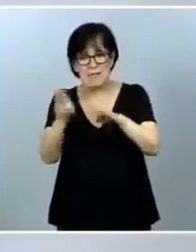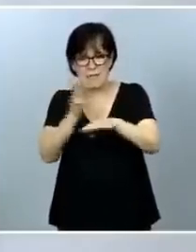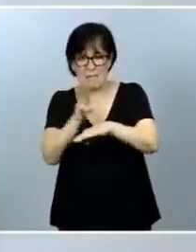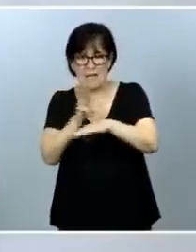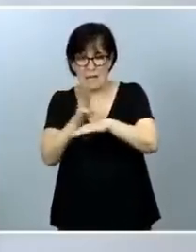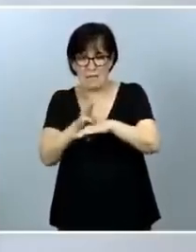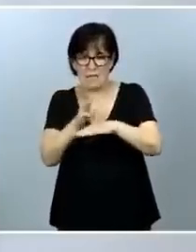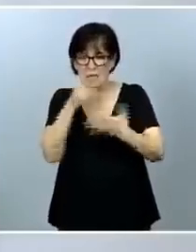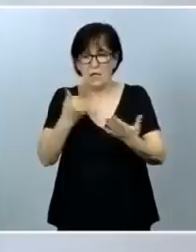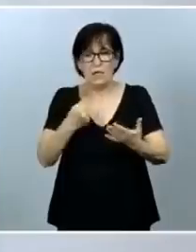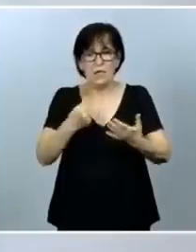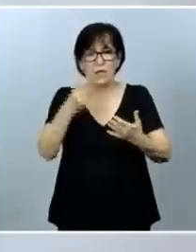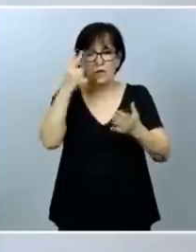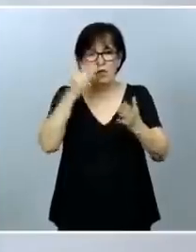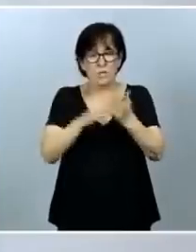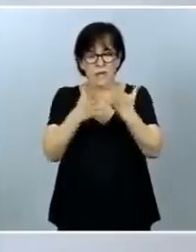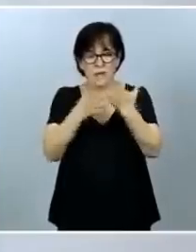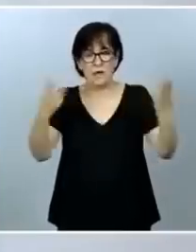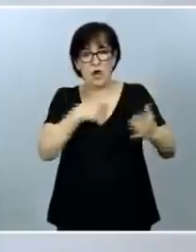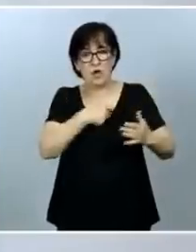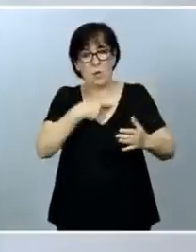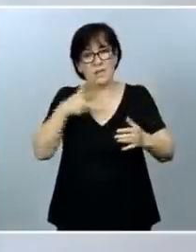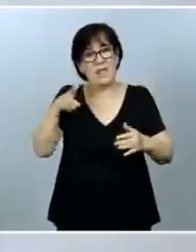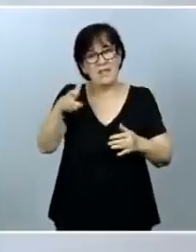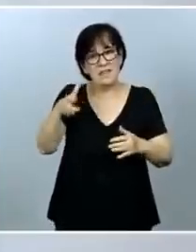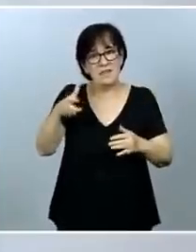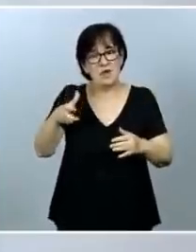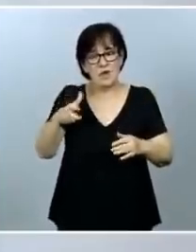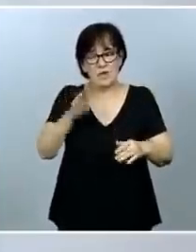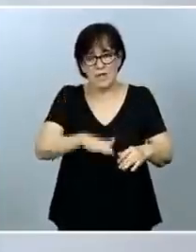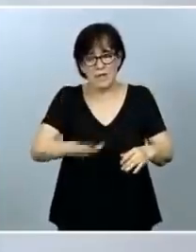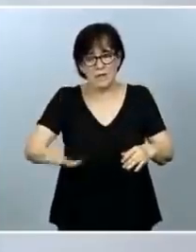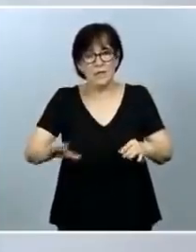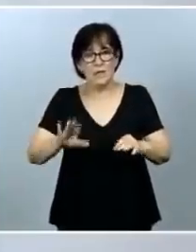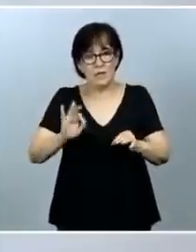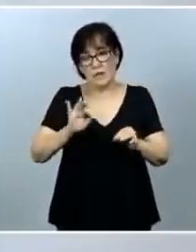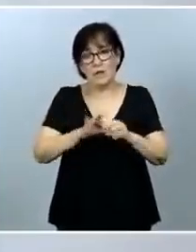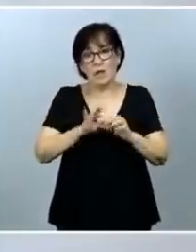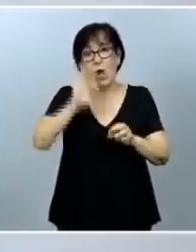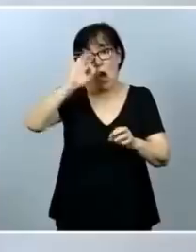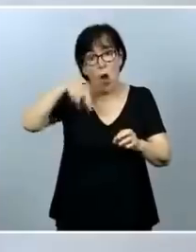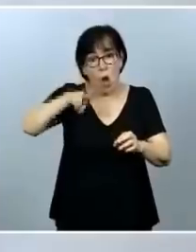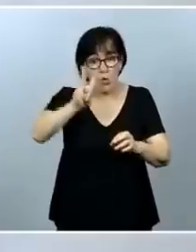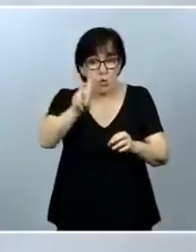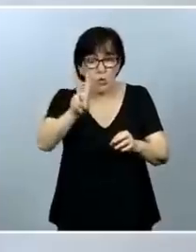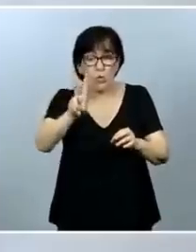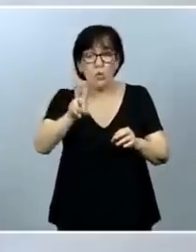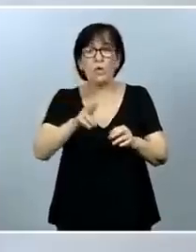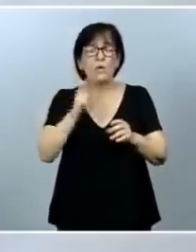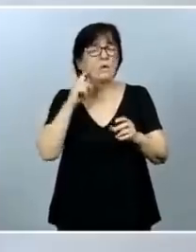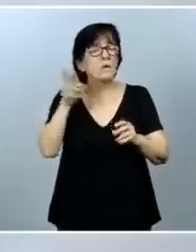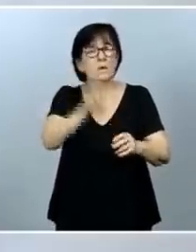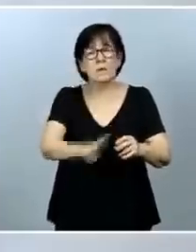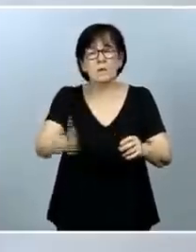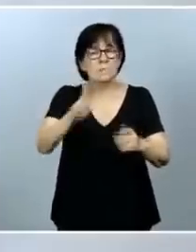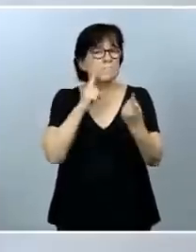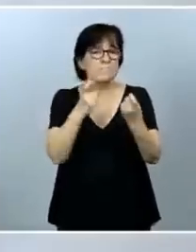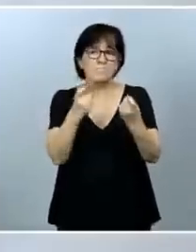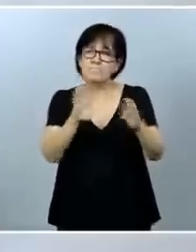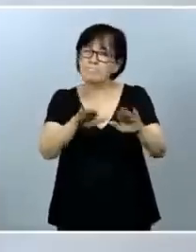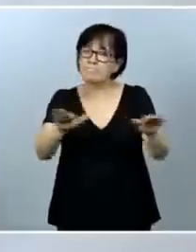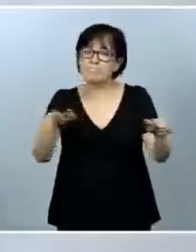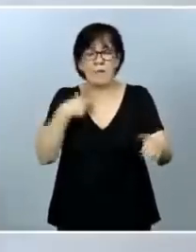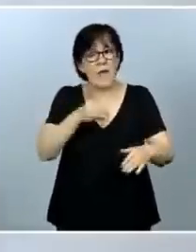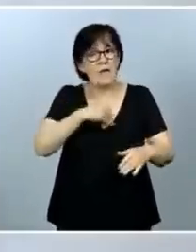en 2018 el Comité de Derechos del Niño de la Organización de las Naciones Unidas reiteró la necesidad de que España